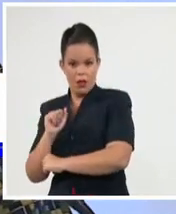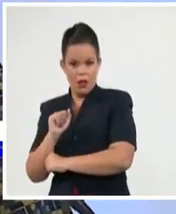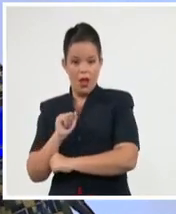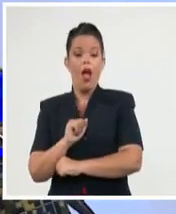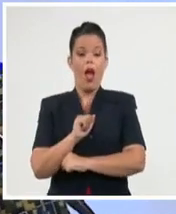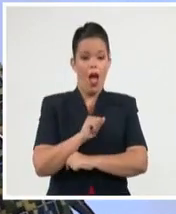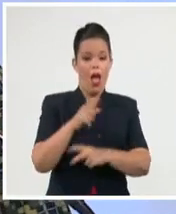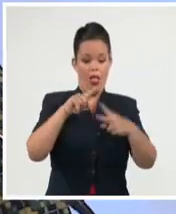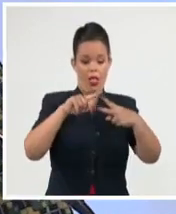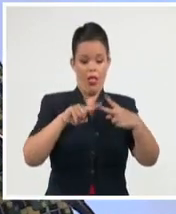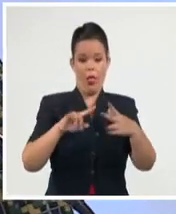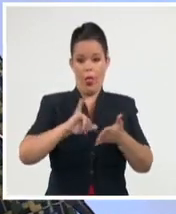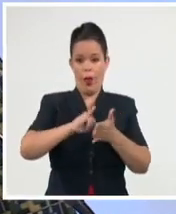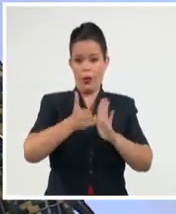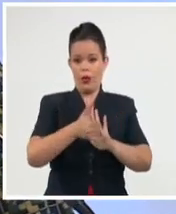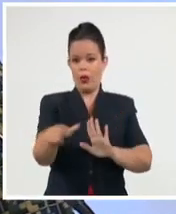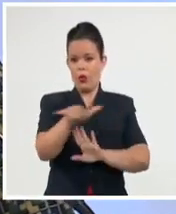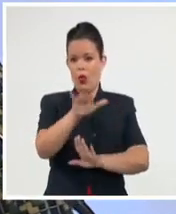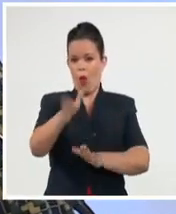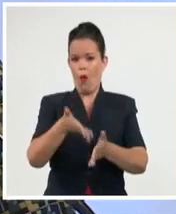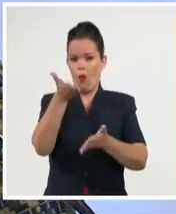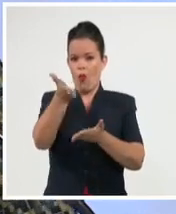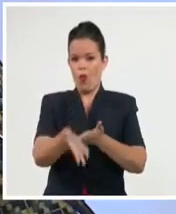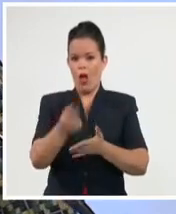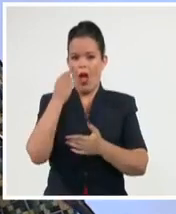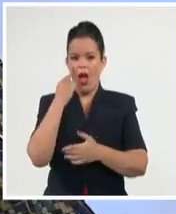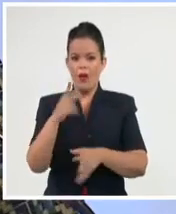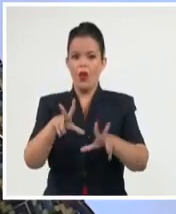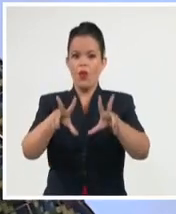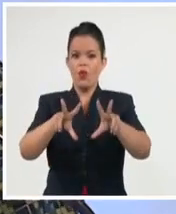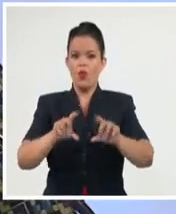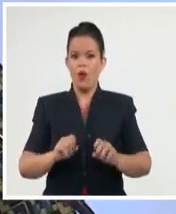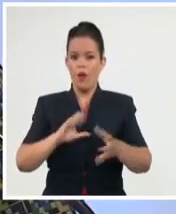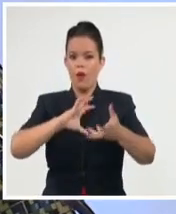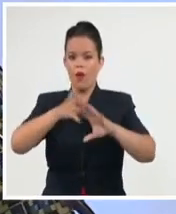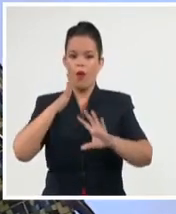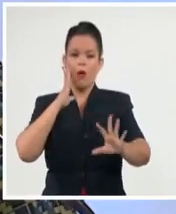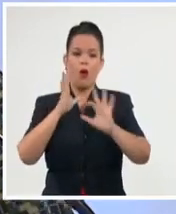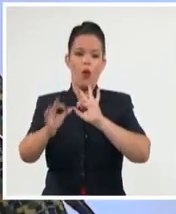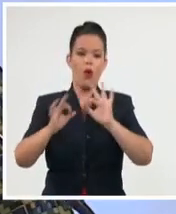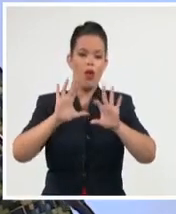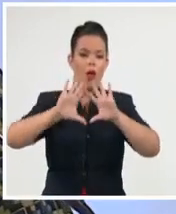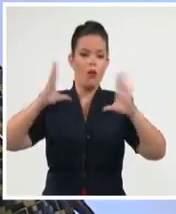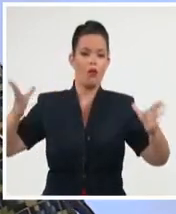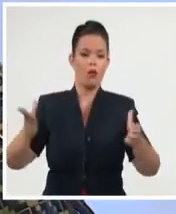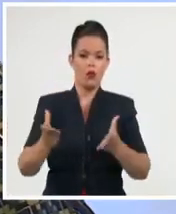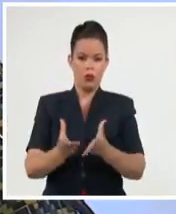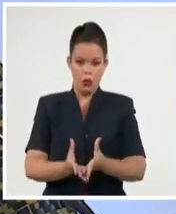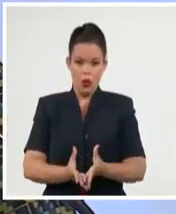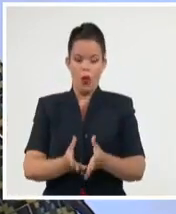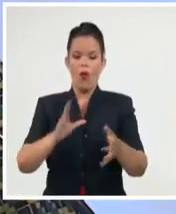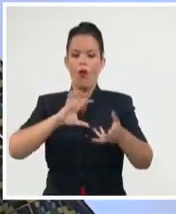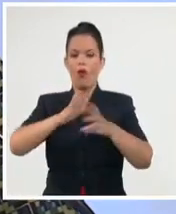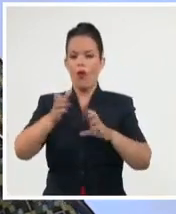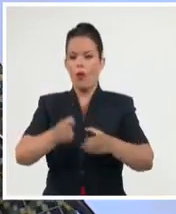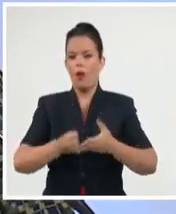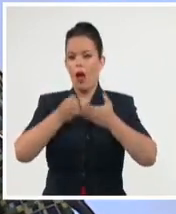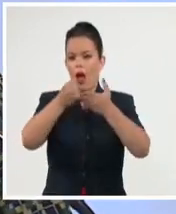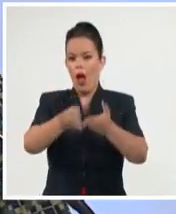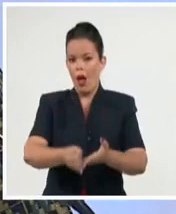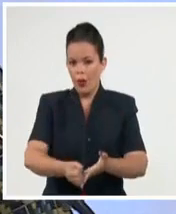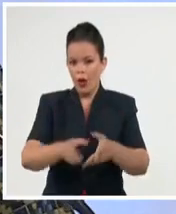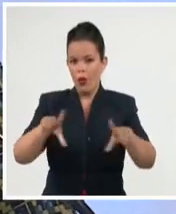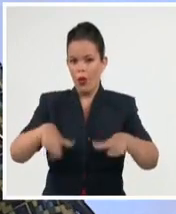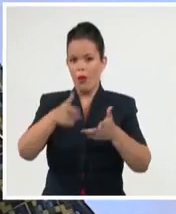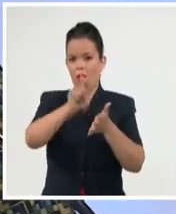proyectos pilotos para adaptar una nueva herramienta del PNUD a nivel global, a nivel mundial, para apoyar la integración de la agenda de